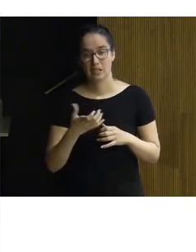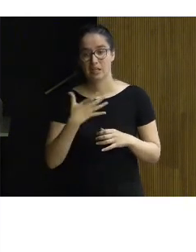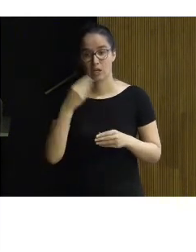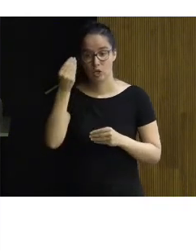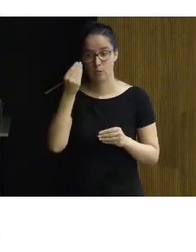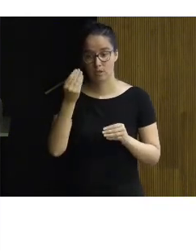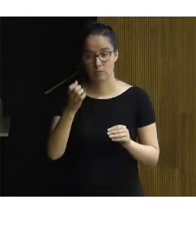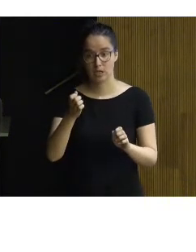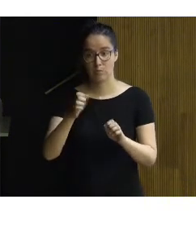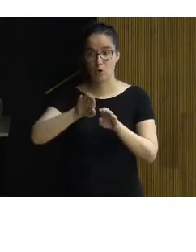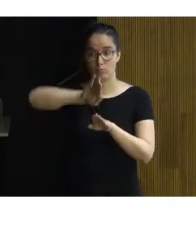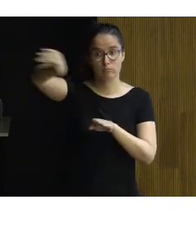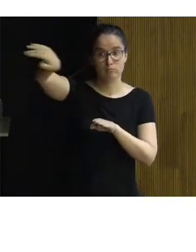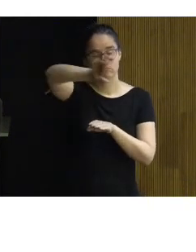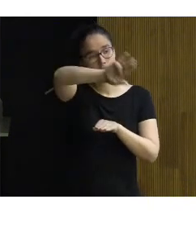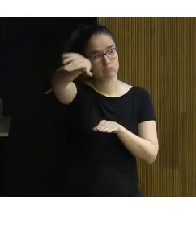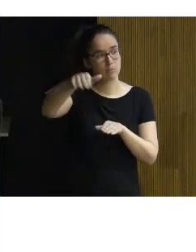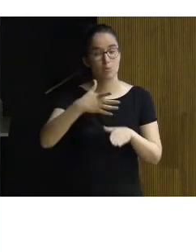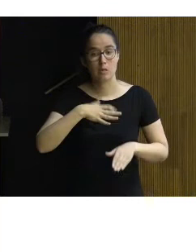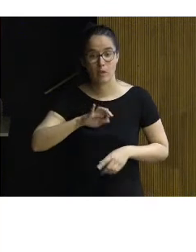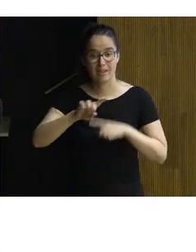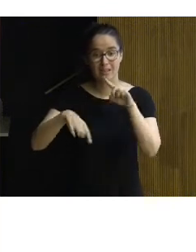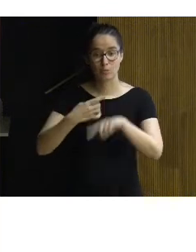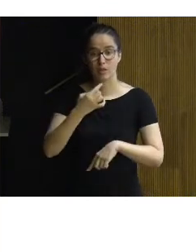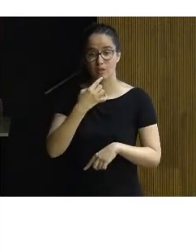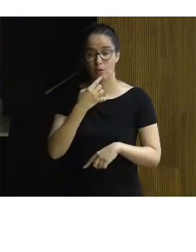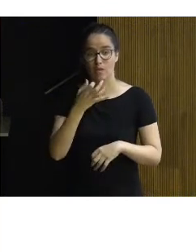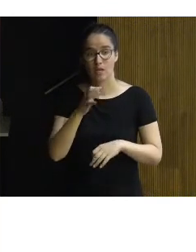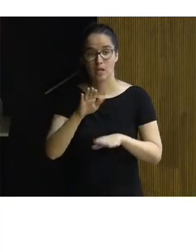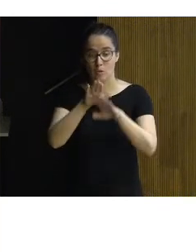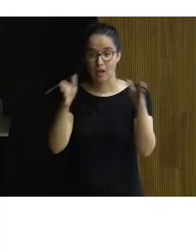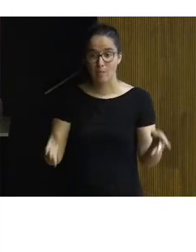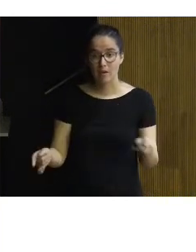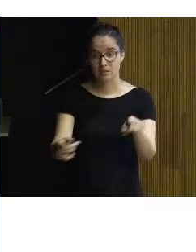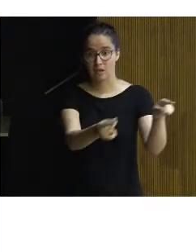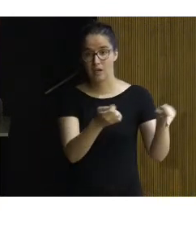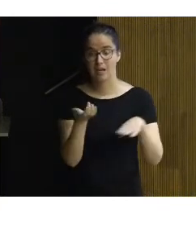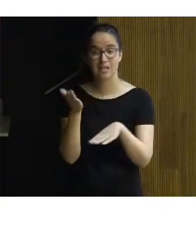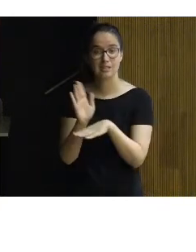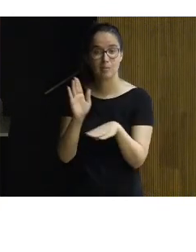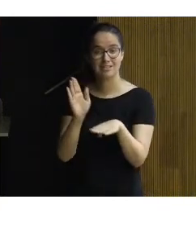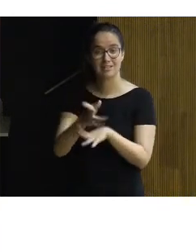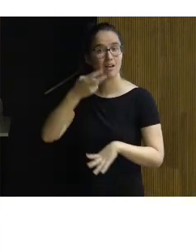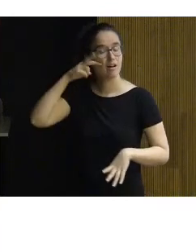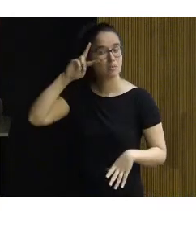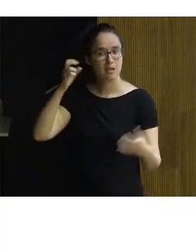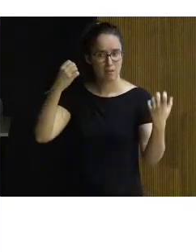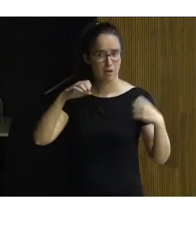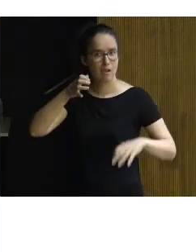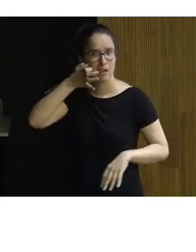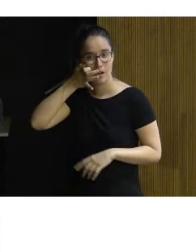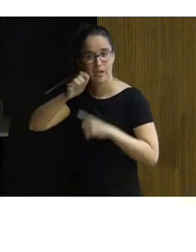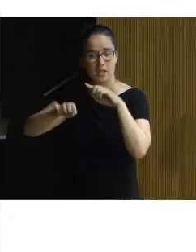podéis salir por estas puertas laterales luego os tengo que decir que hay una mesa en la que se presentan diferentes experiencias prácticas